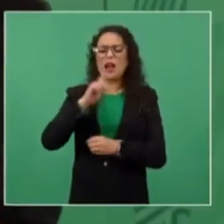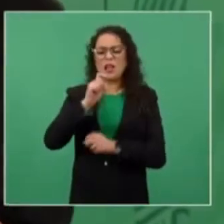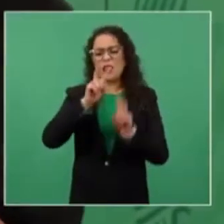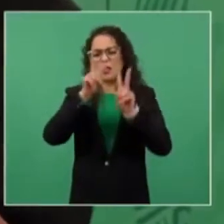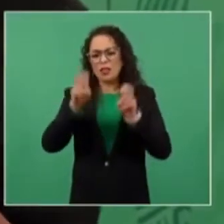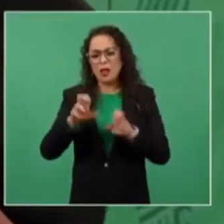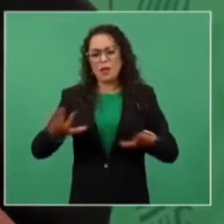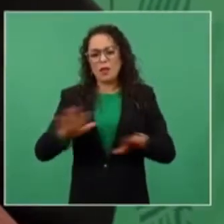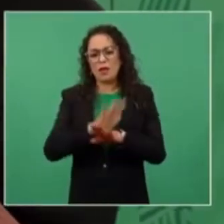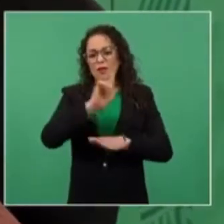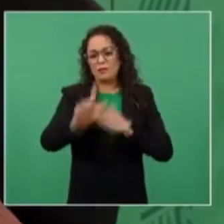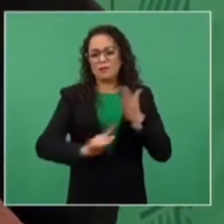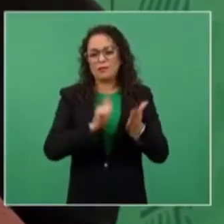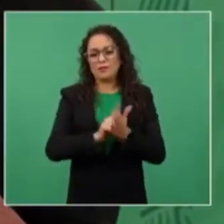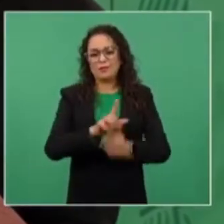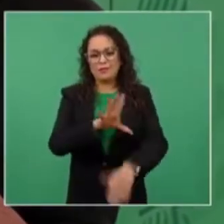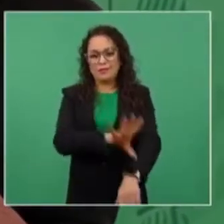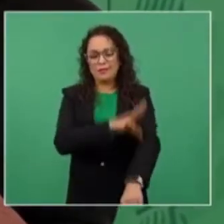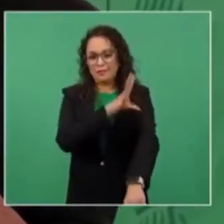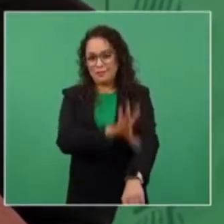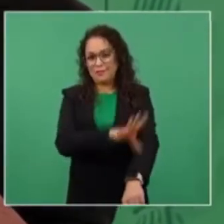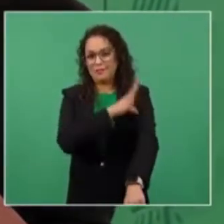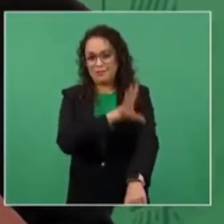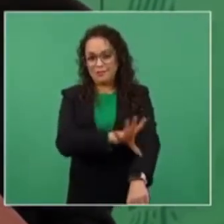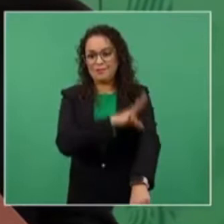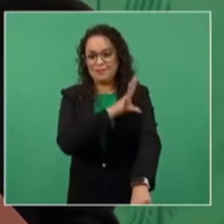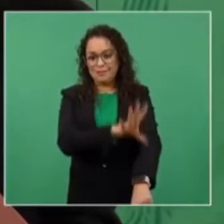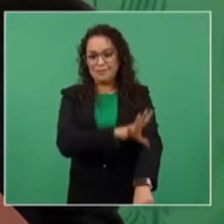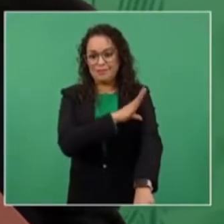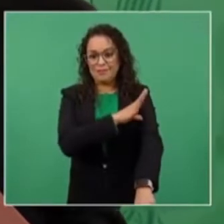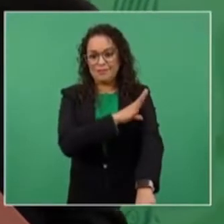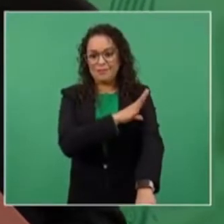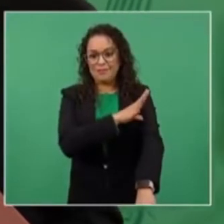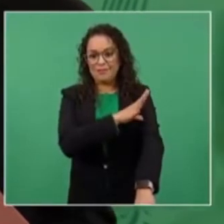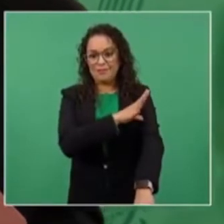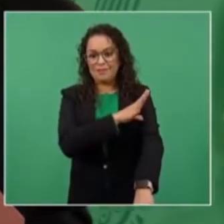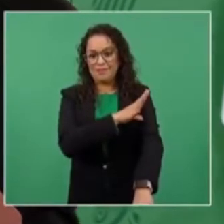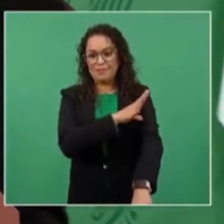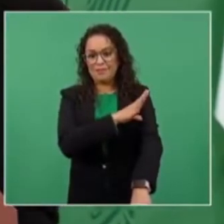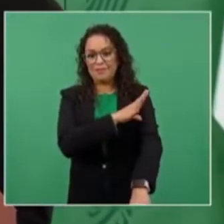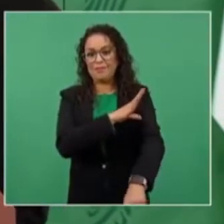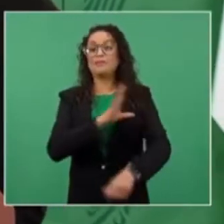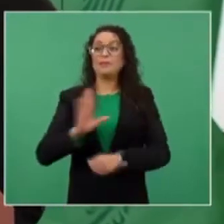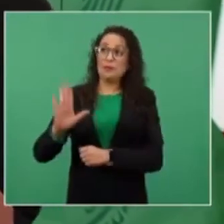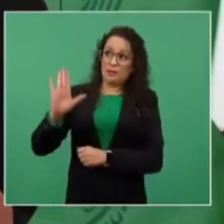reforma fiscal.